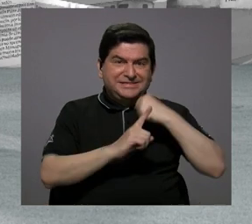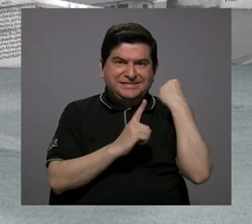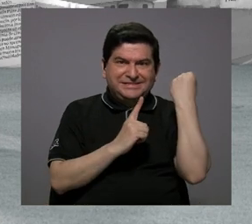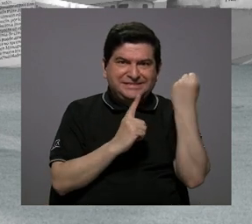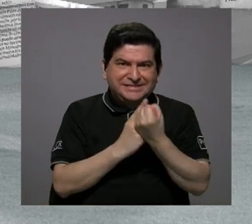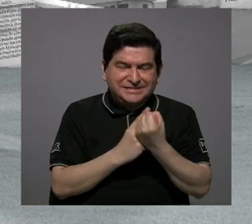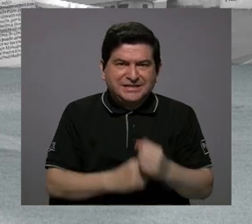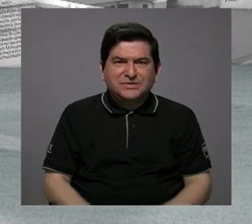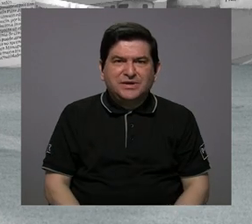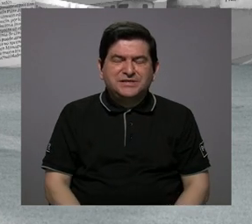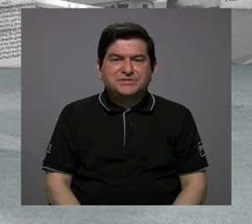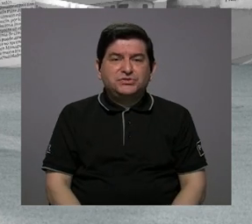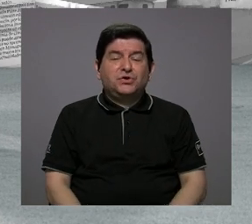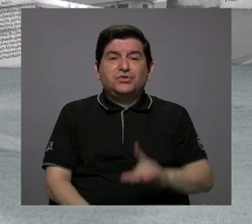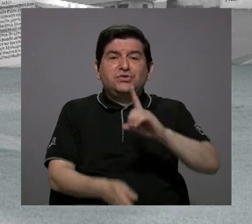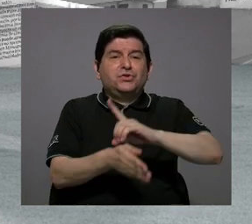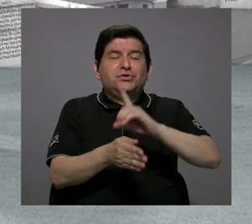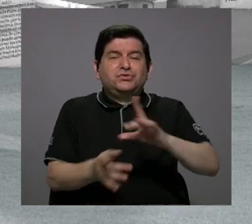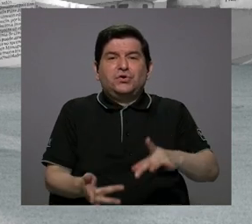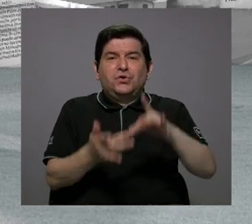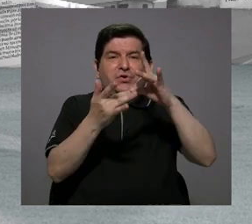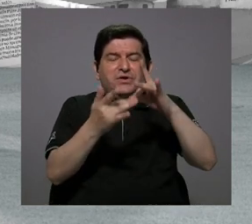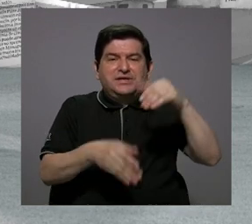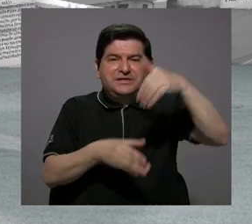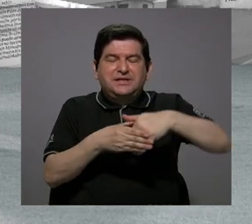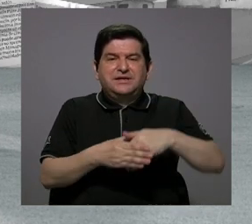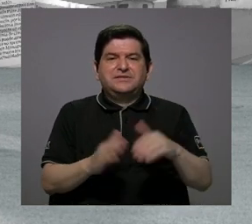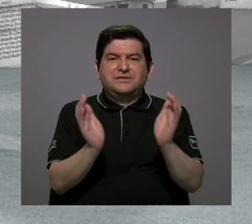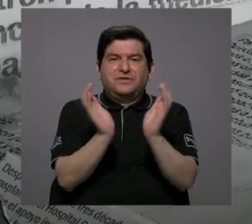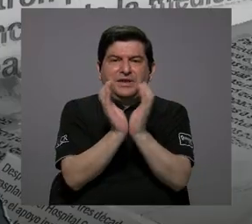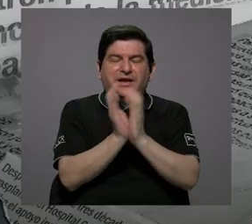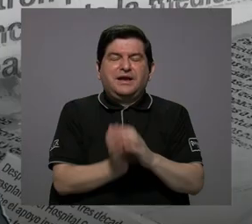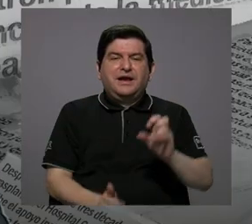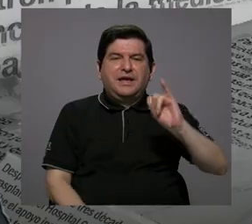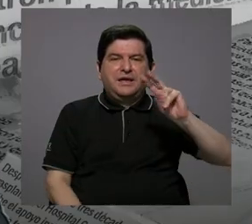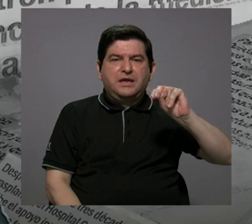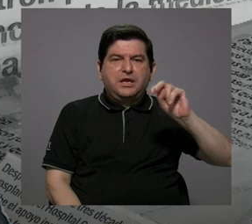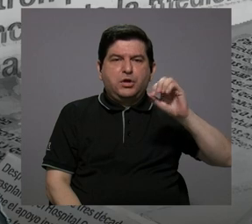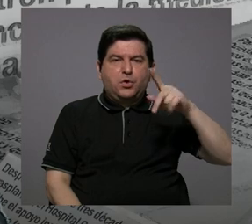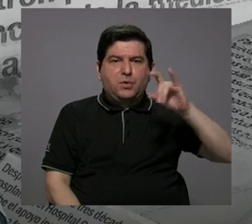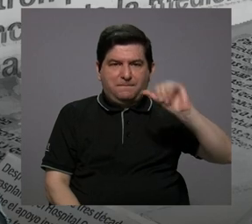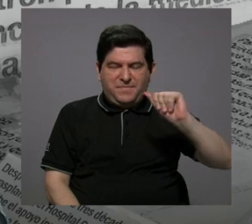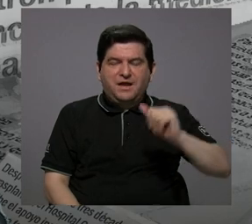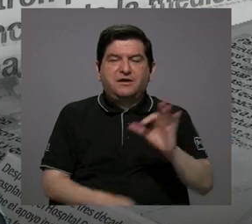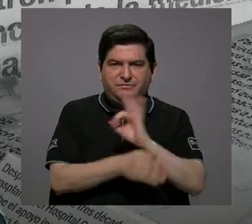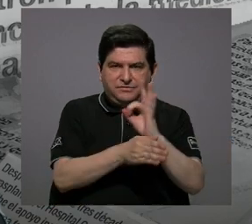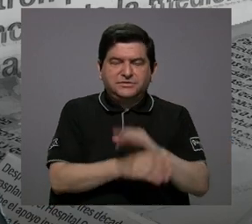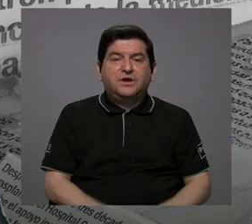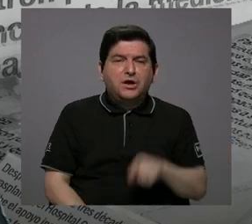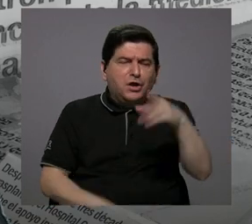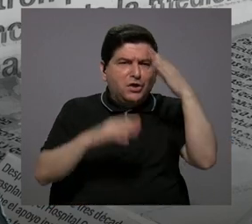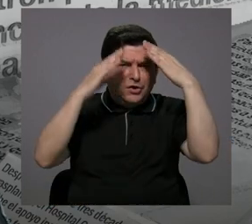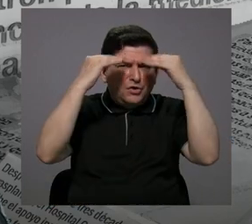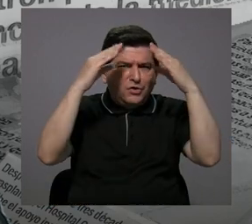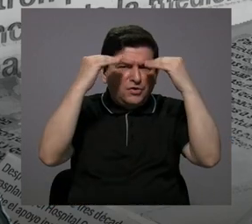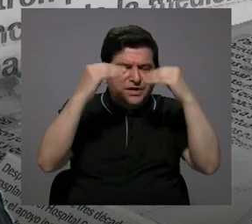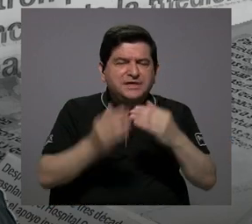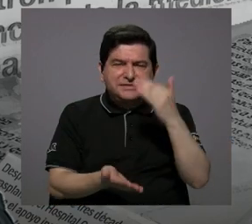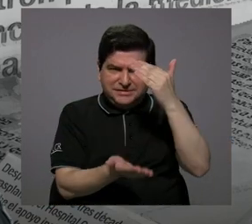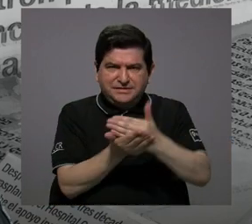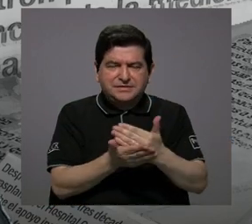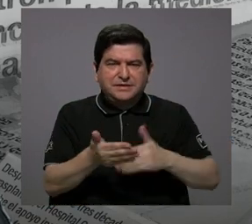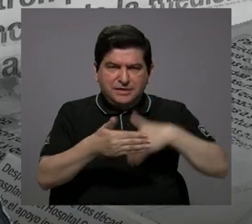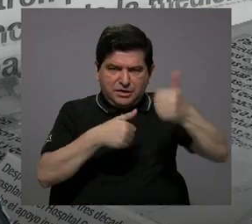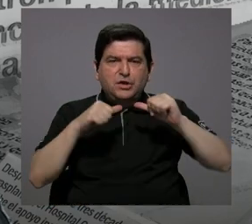de la inopia de médicos especialistas en la caja. Nos vamos a quedar con esa información para entrar en el